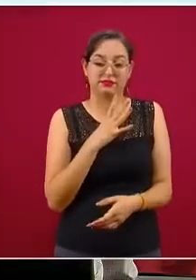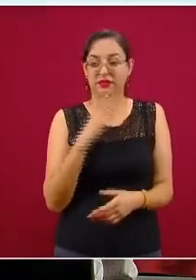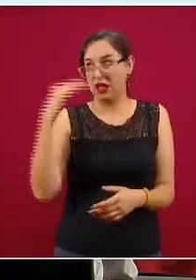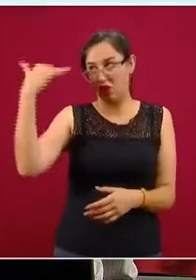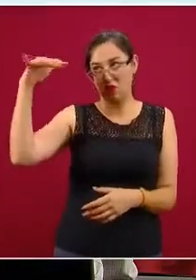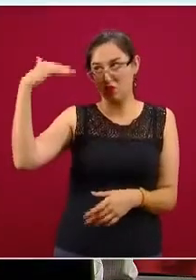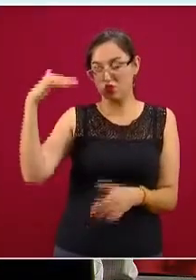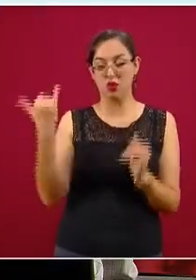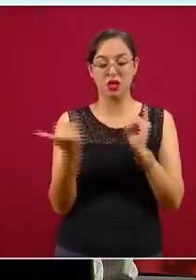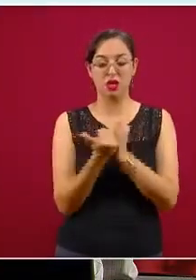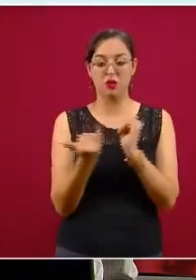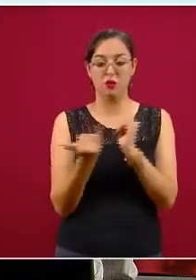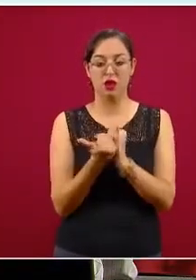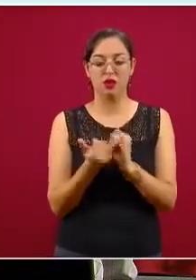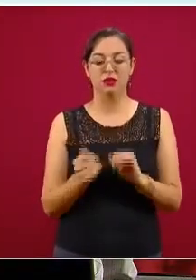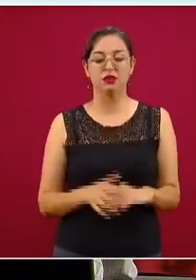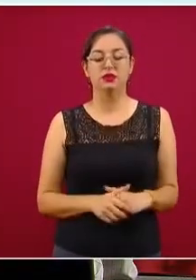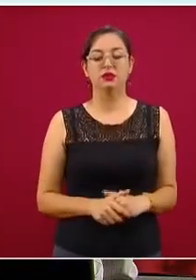mucho de los adultos.